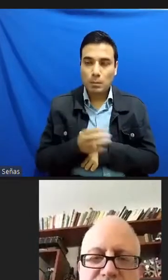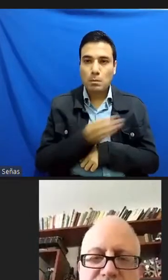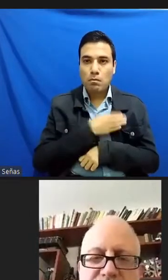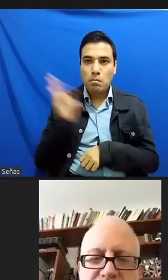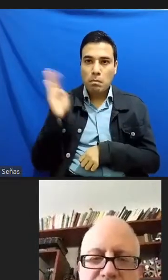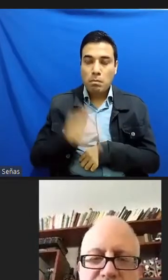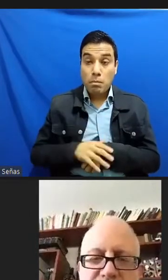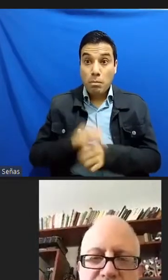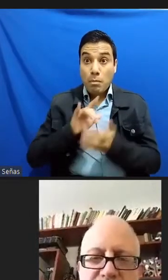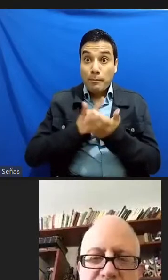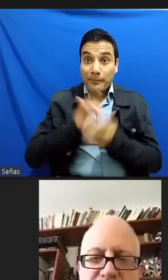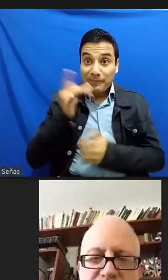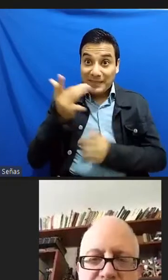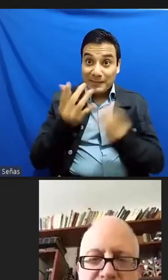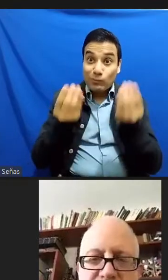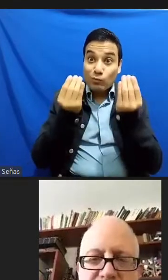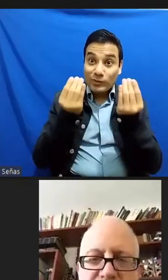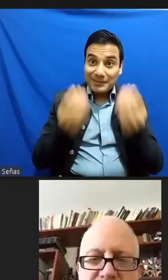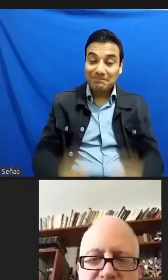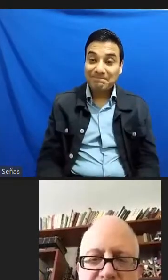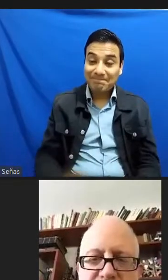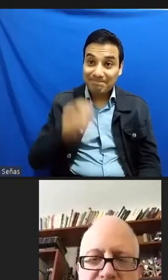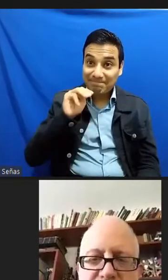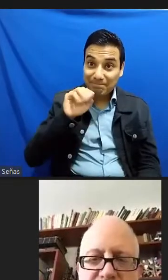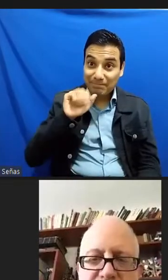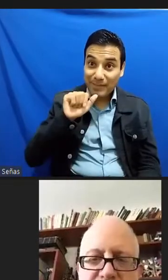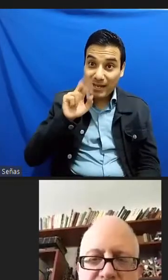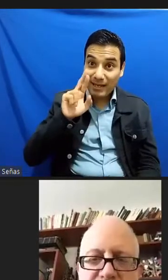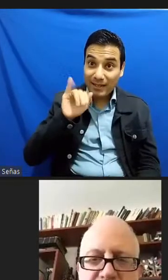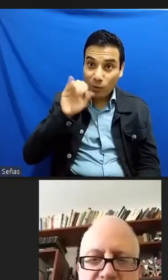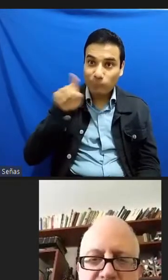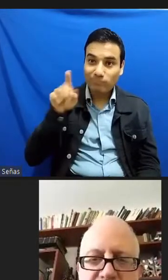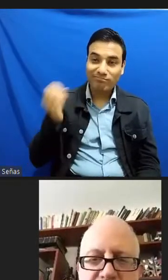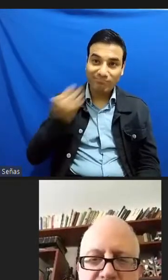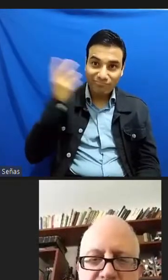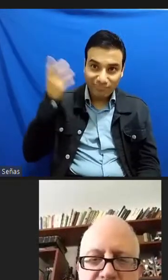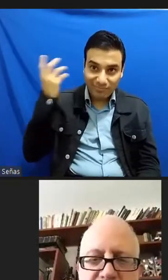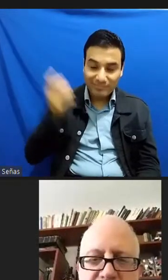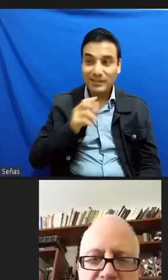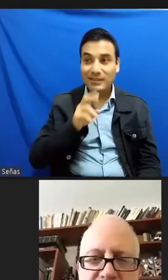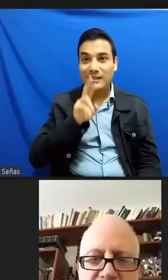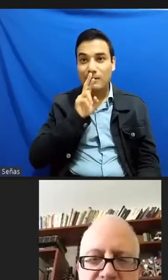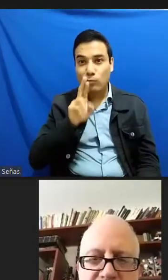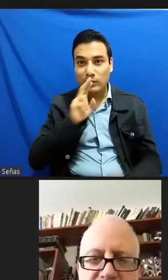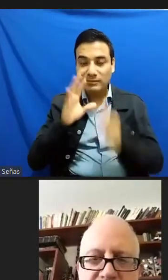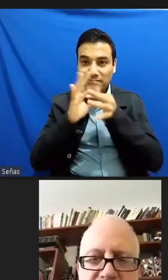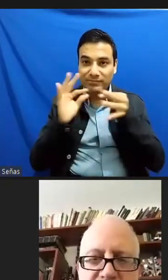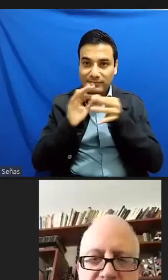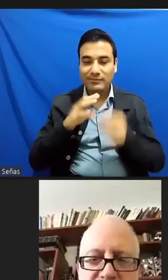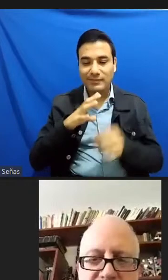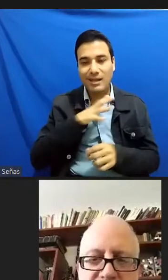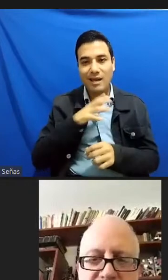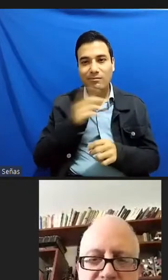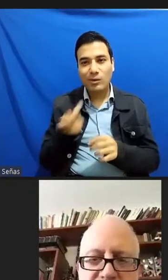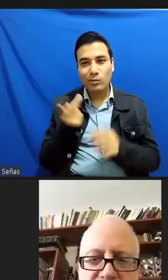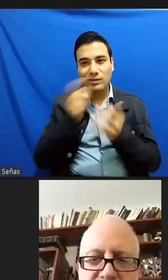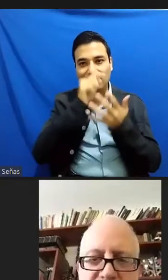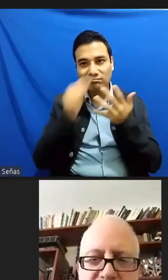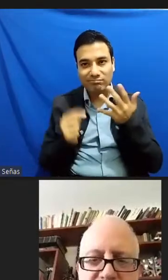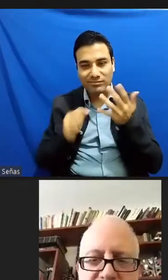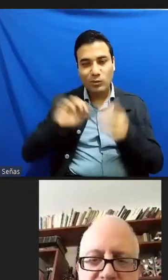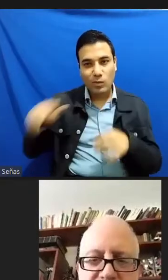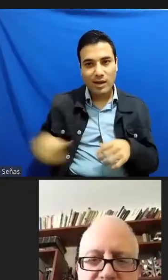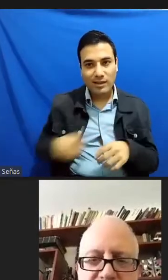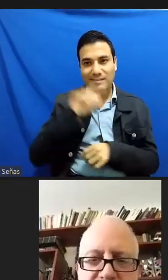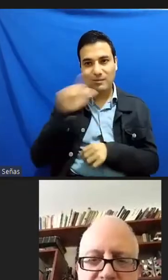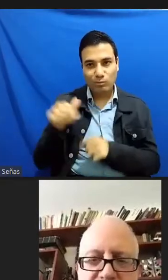muchísimas gracias por tu ponencia por las respuestas quedaron algunas preguntas quizás se las podríamos